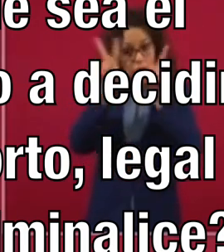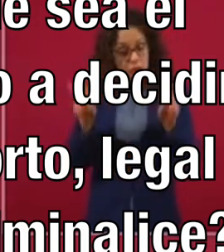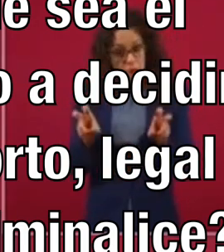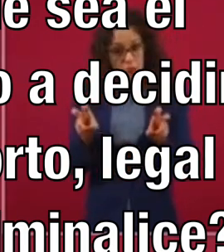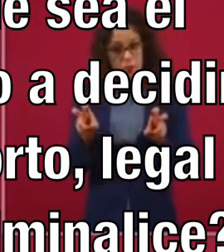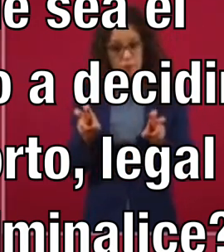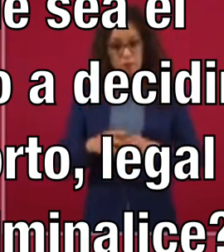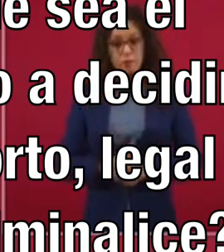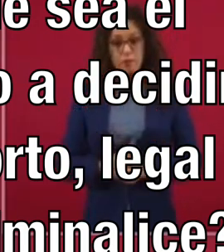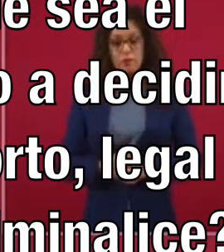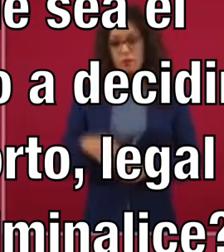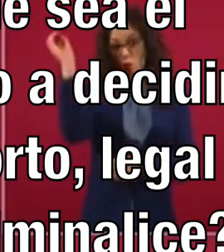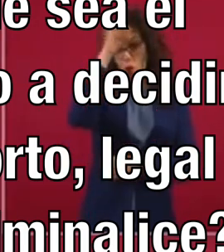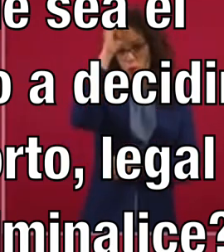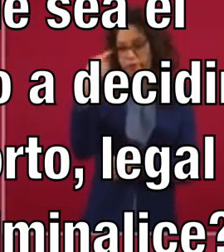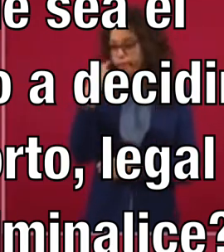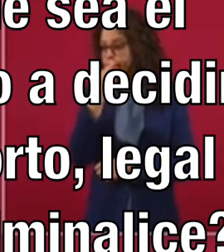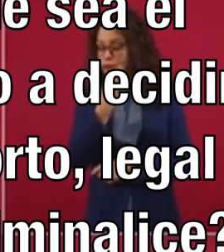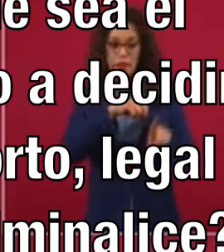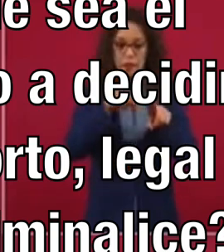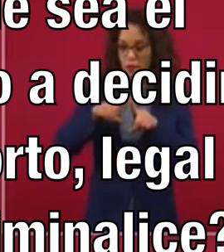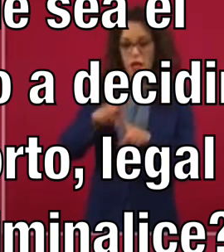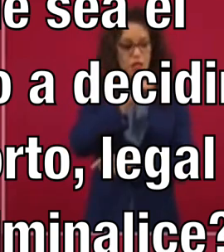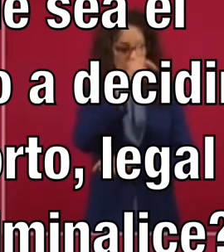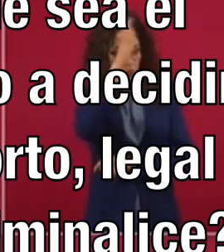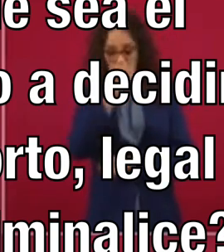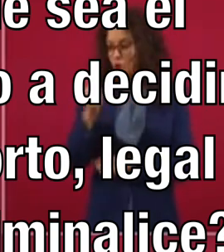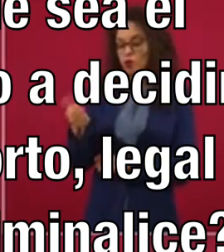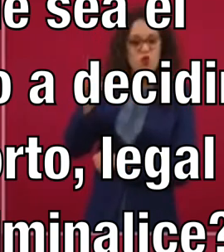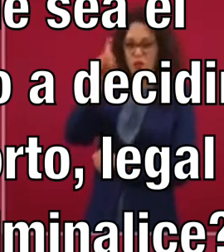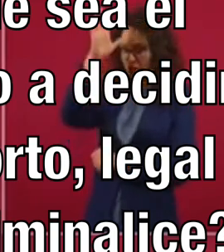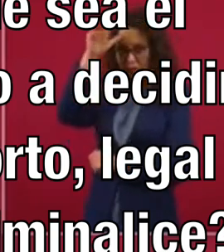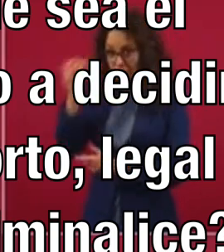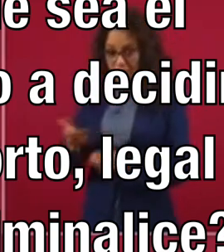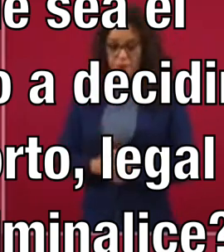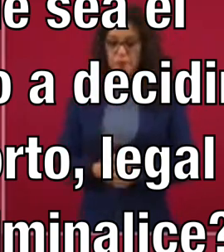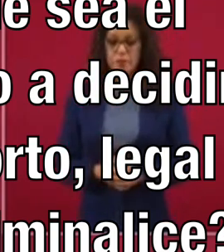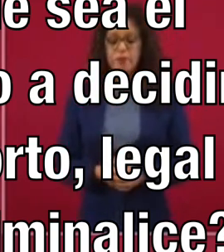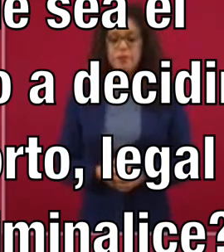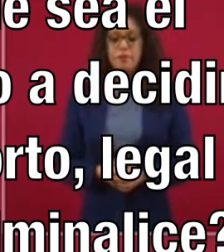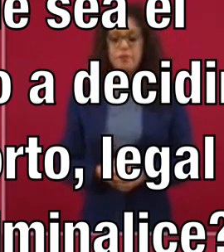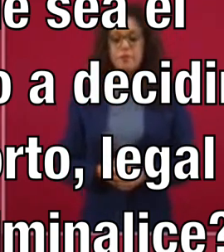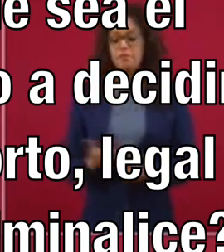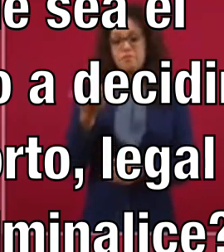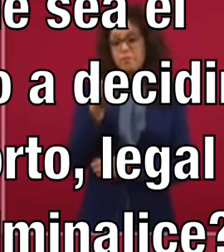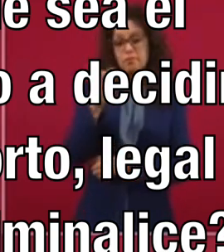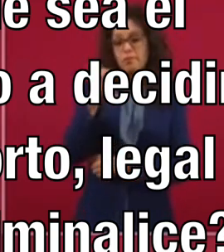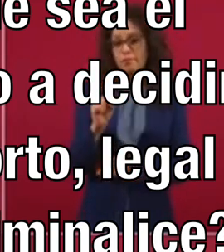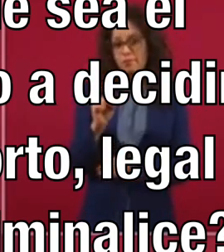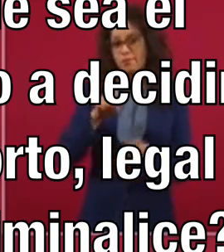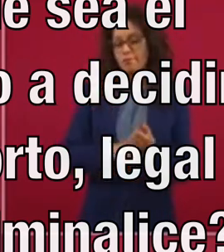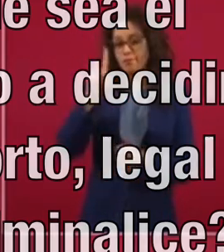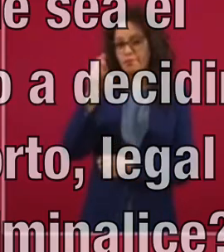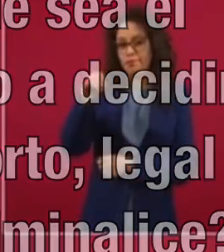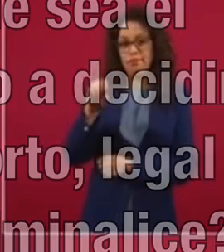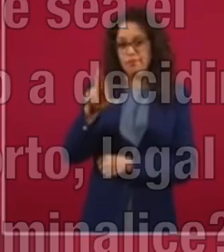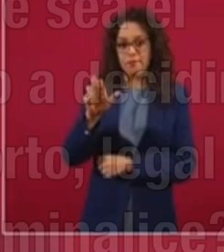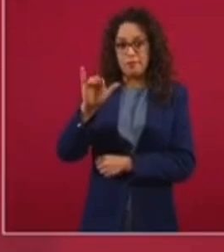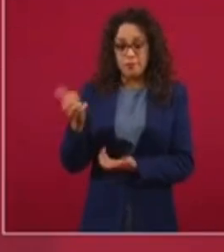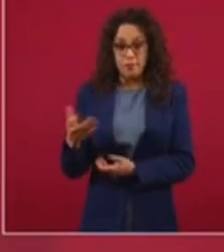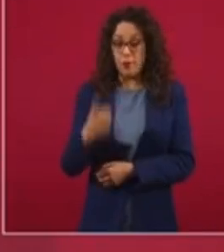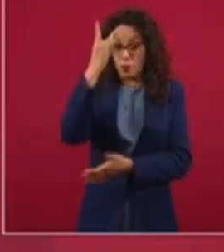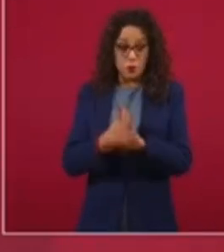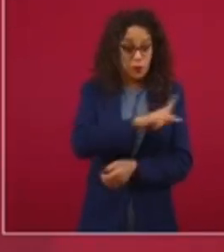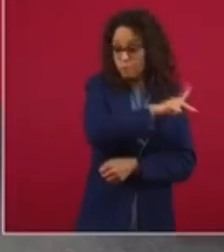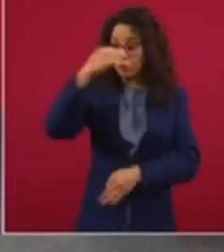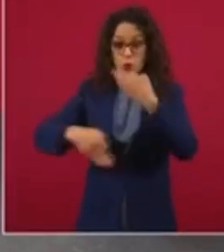donde hay puntos de vistas a favor y en contra, porque así es la democracia, no hay un pensamiento